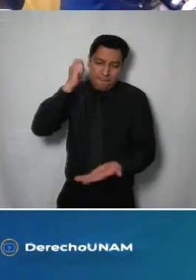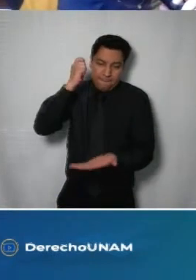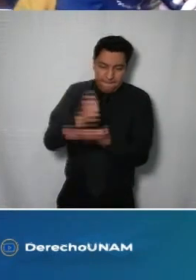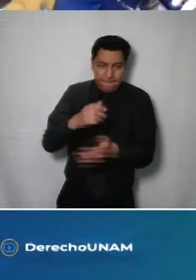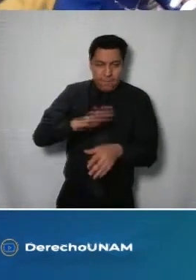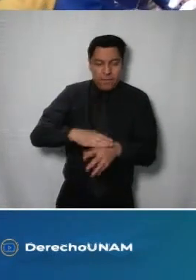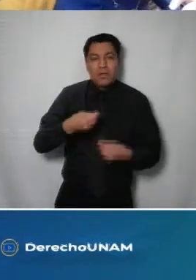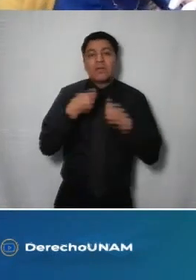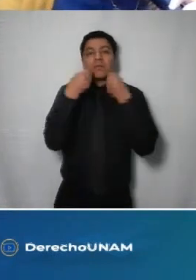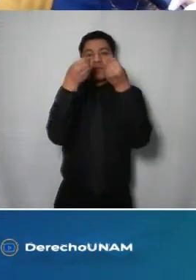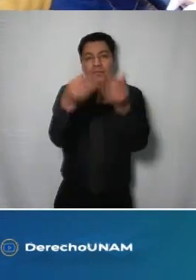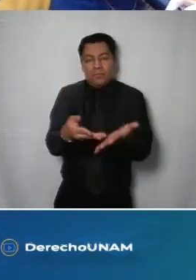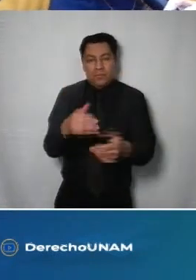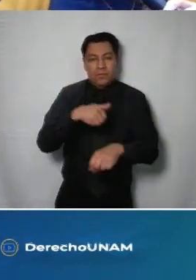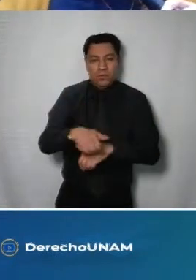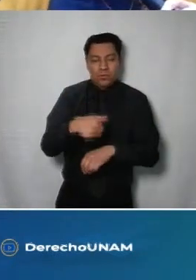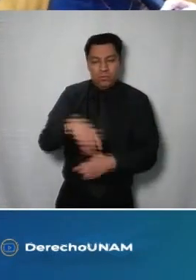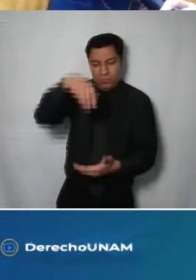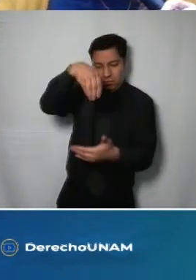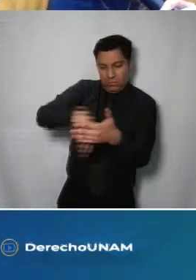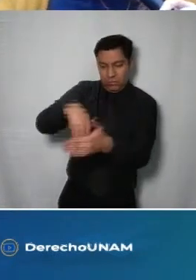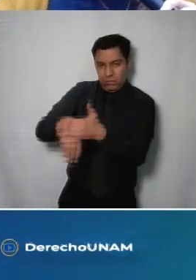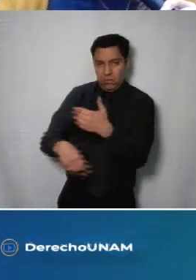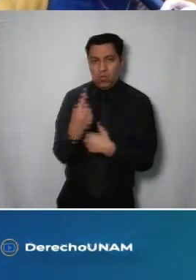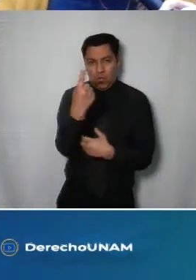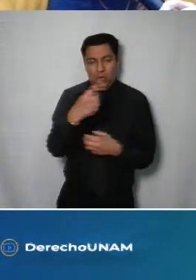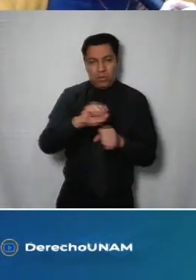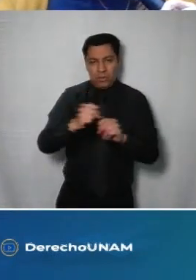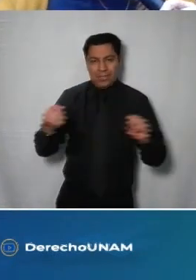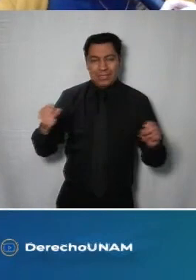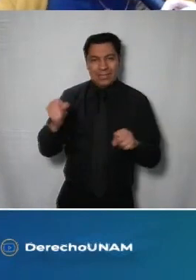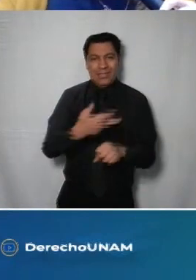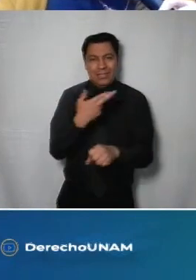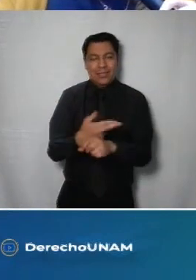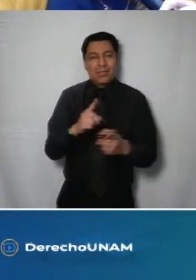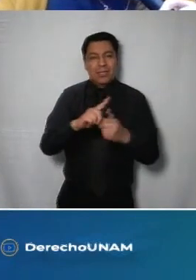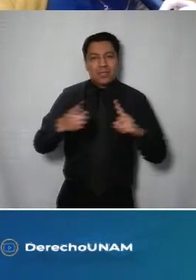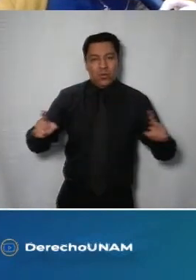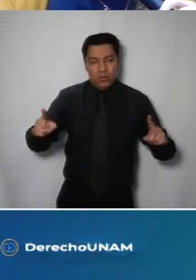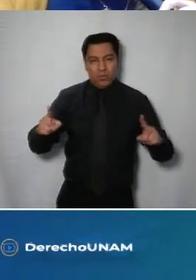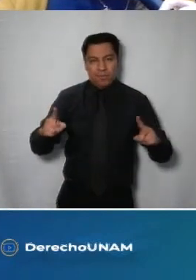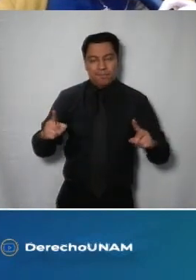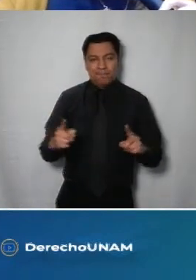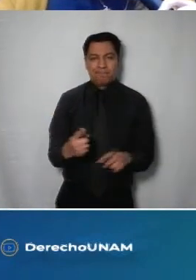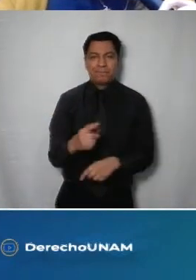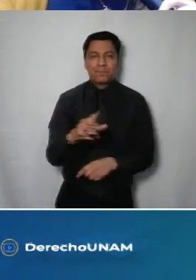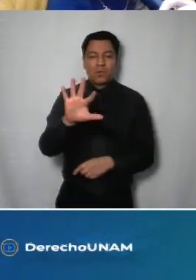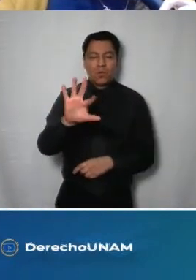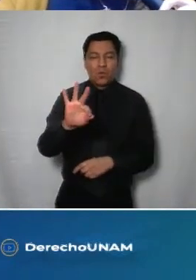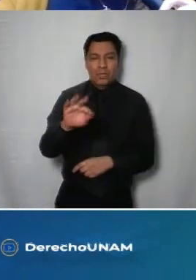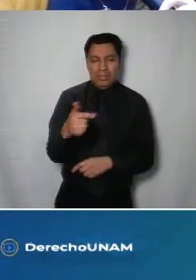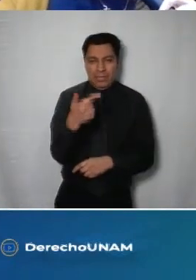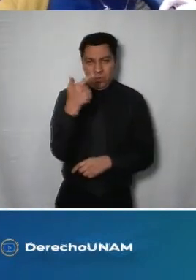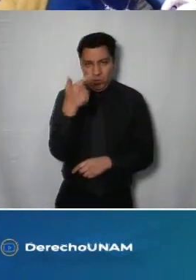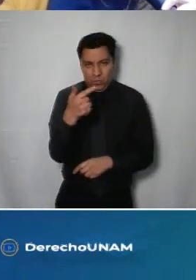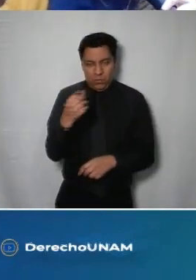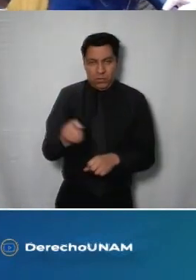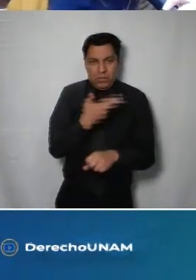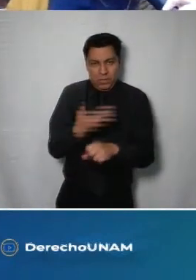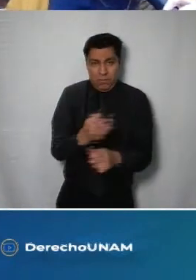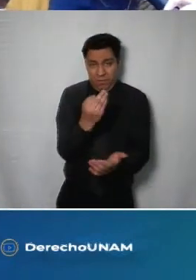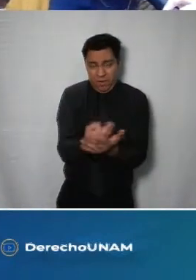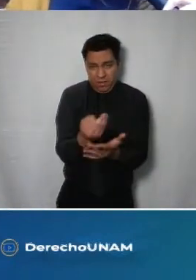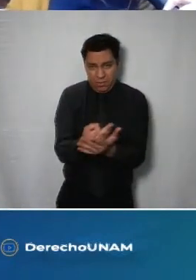son los expedientes 1 de la Secretaría de Desarrollo Urbano y Vivienda 41 y 127 de la Secretaría de